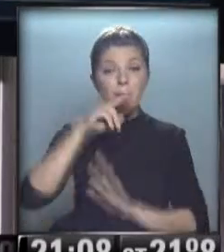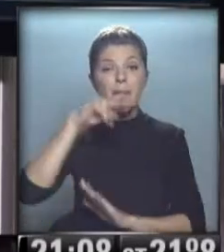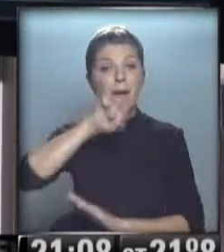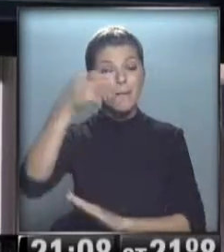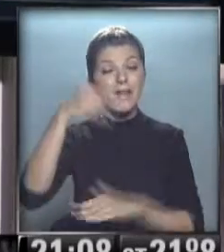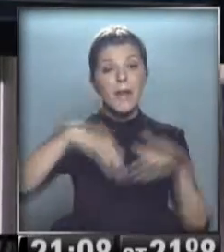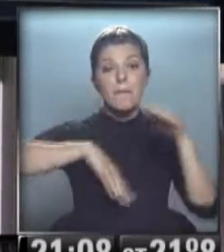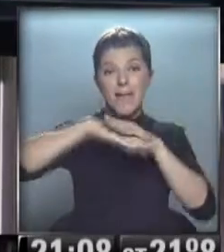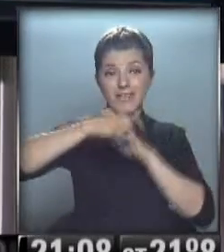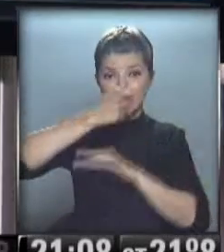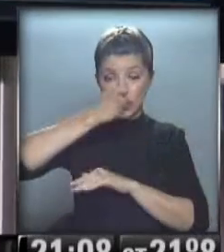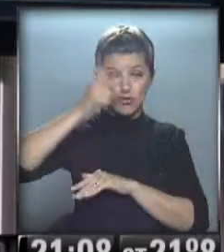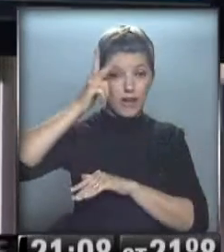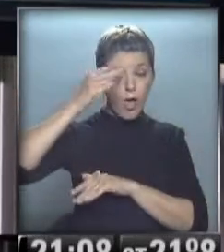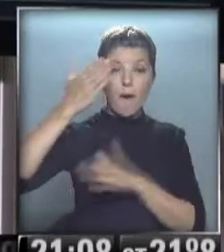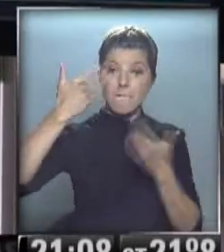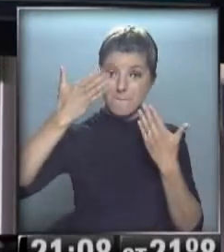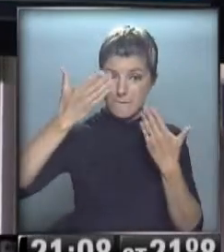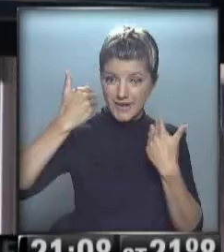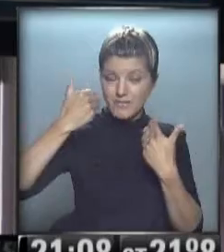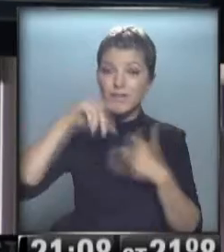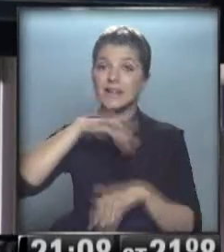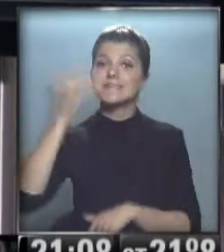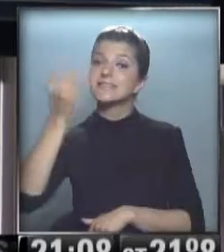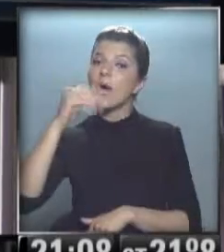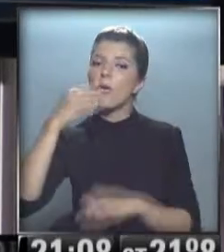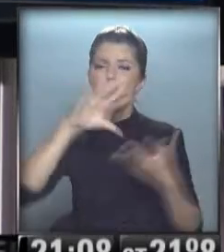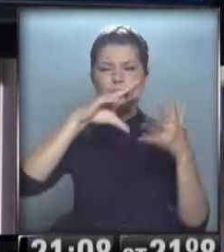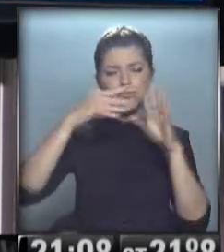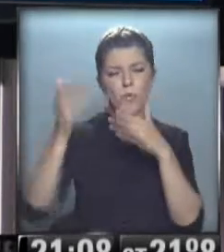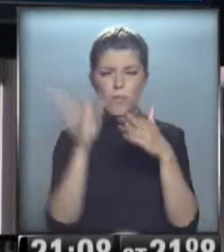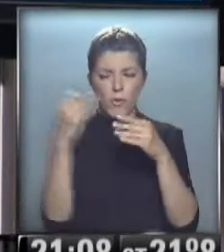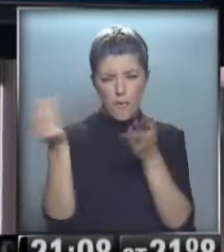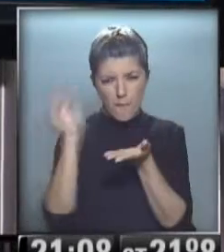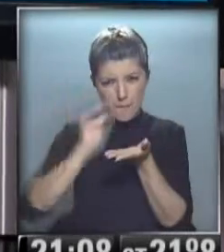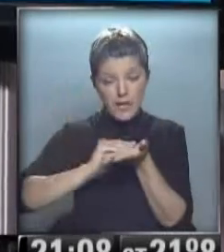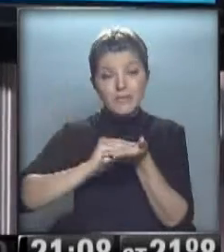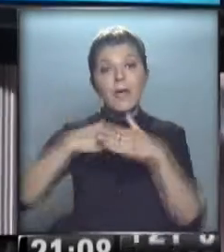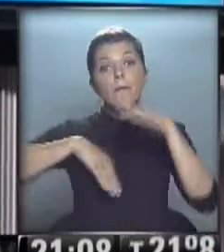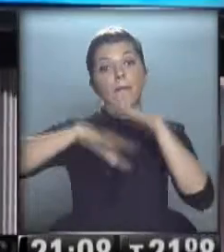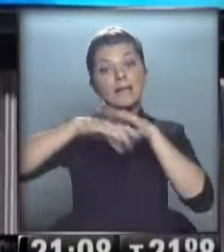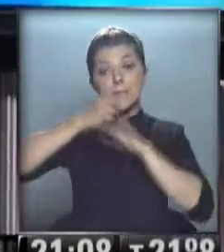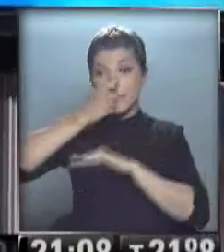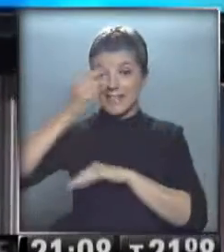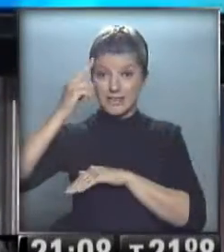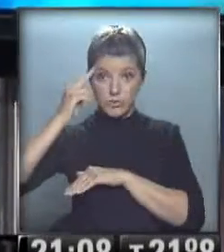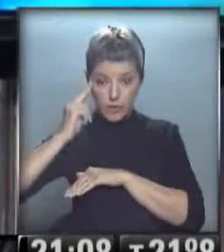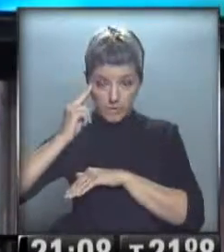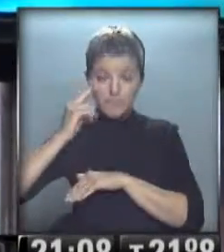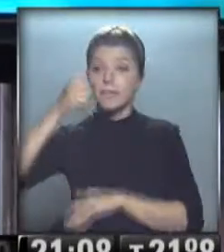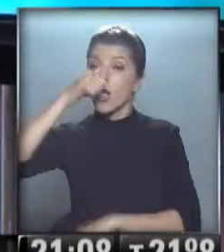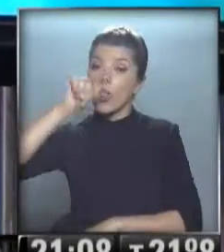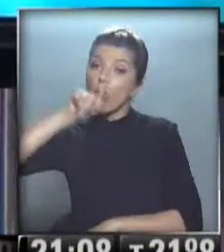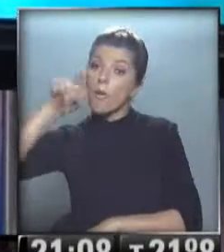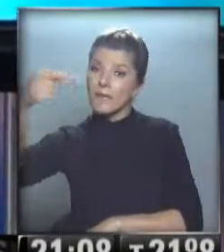máxima de 28 grados. El sábado un poquito más ventoso, ascenso de las temperaturas, 29 grados será la temperatura máxima. Hacia el día domingo